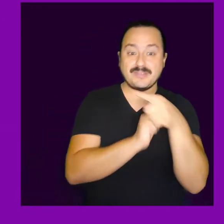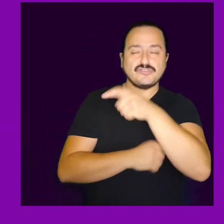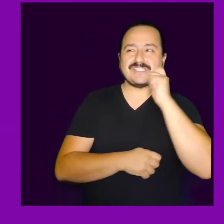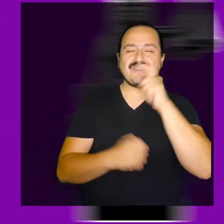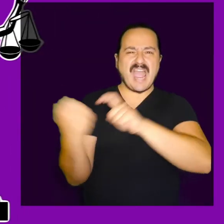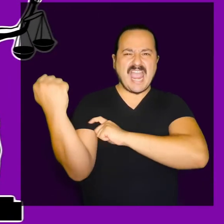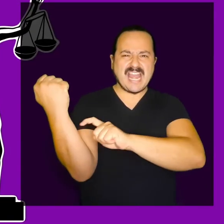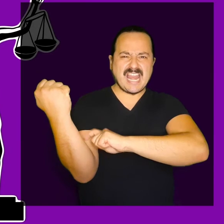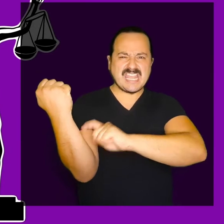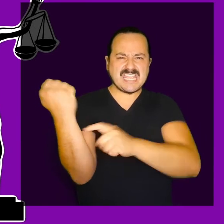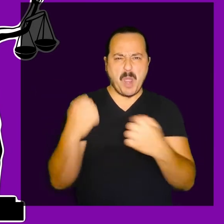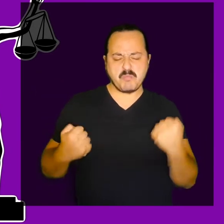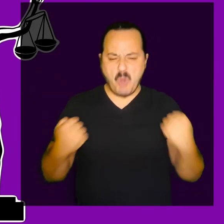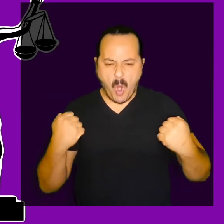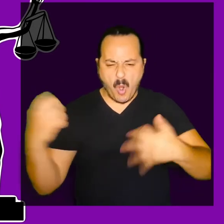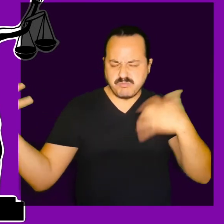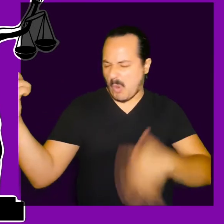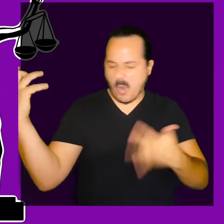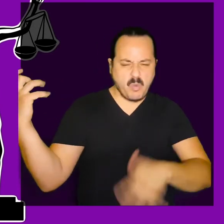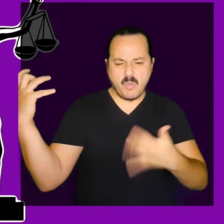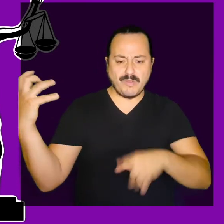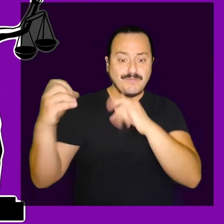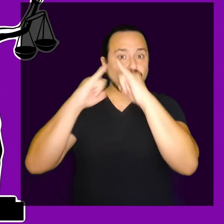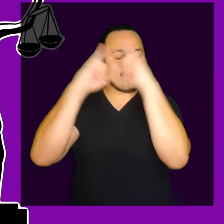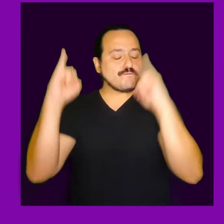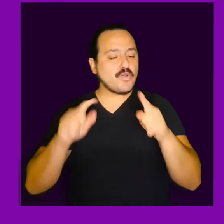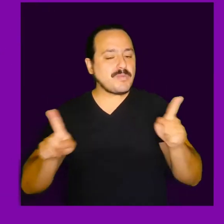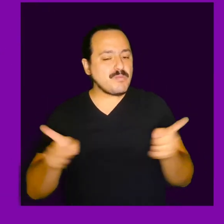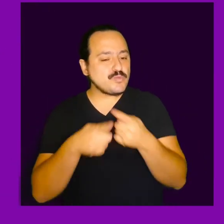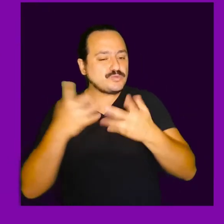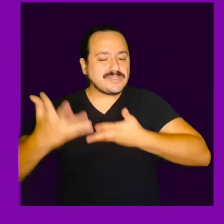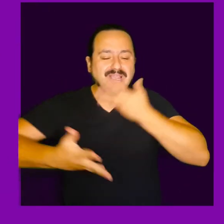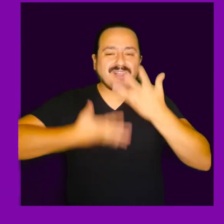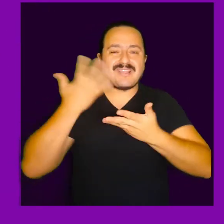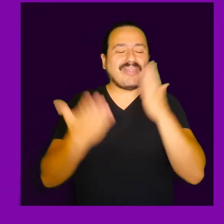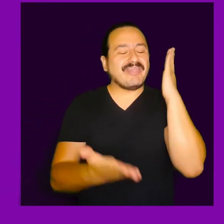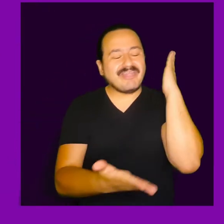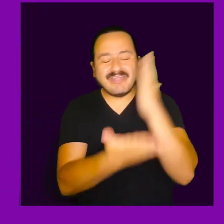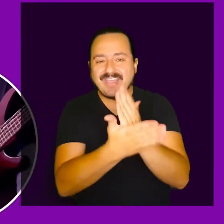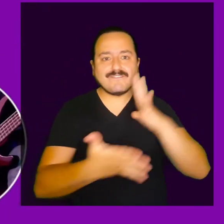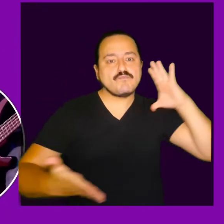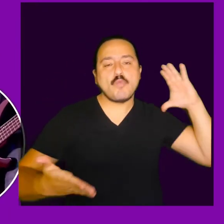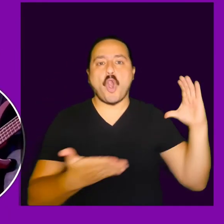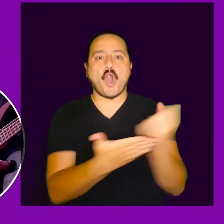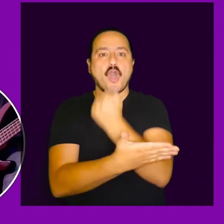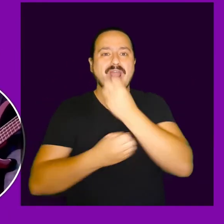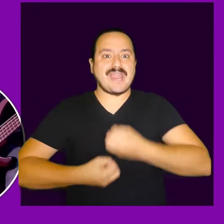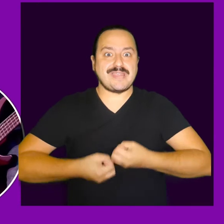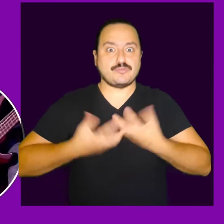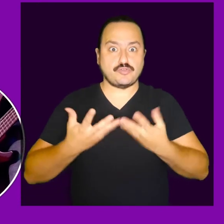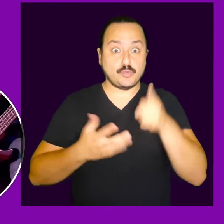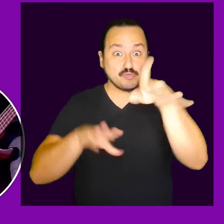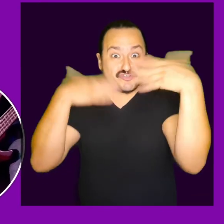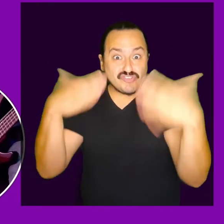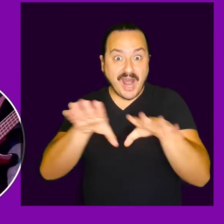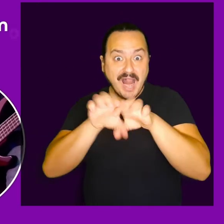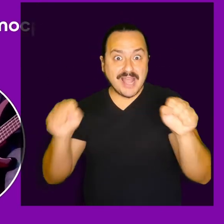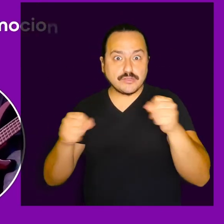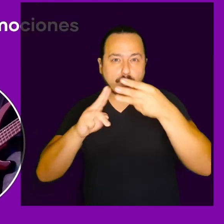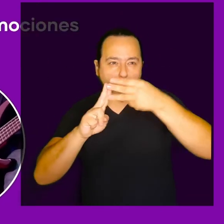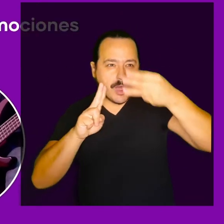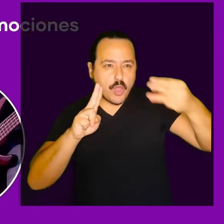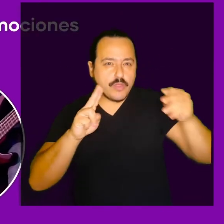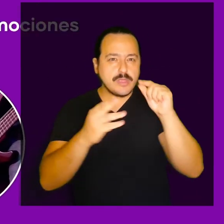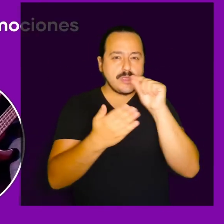sentimiento de injusticia, de querer cambiar las cosas. La manera de cantar, la manera de tocar, deben lograr expresar estas